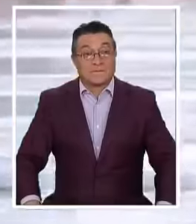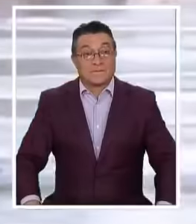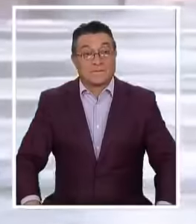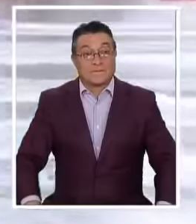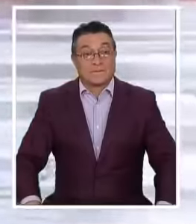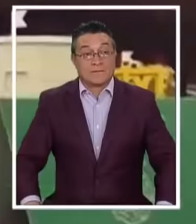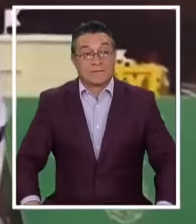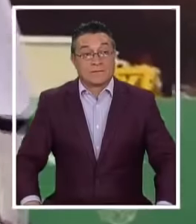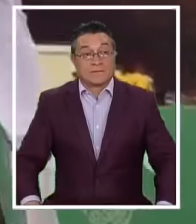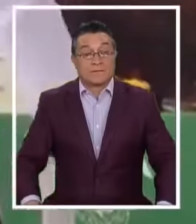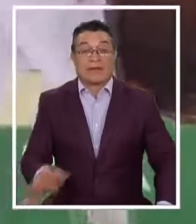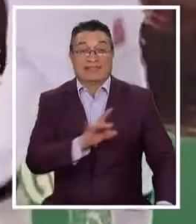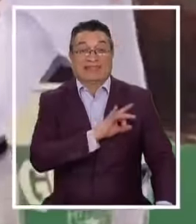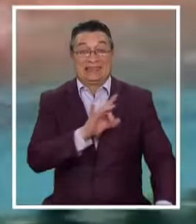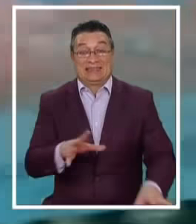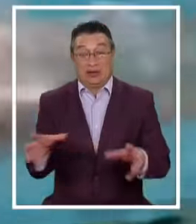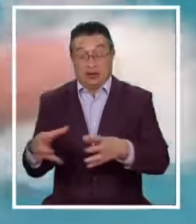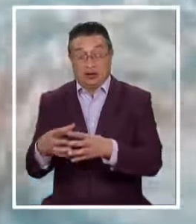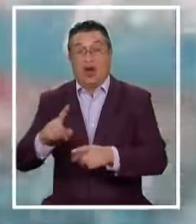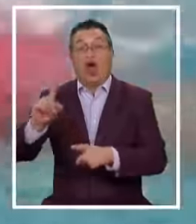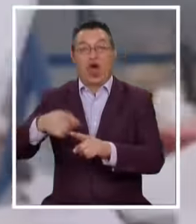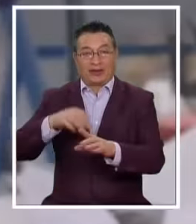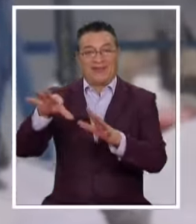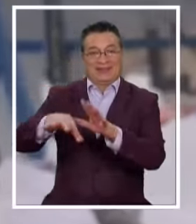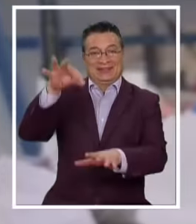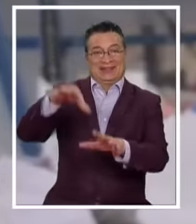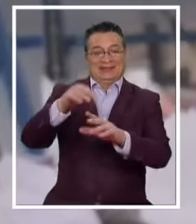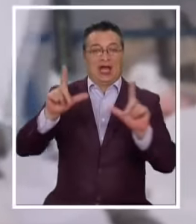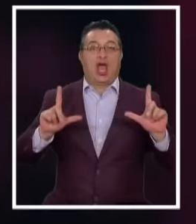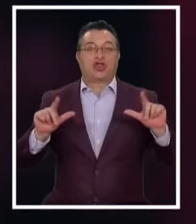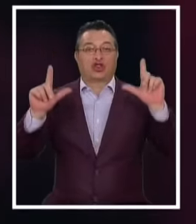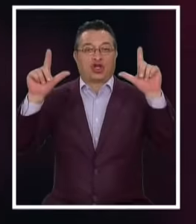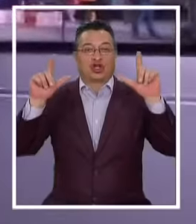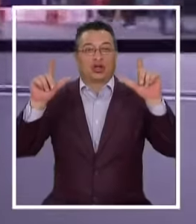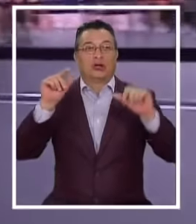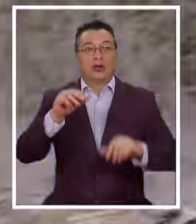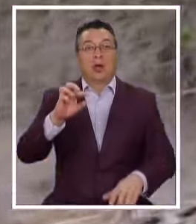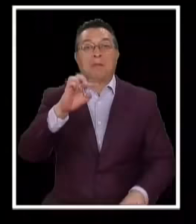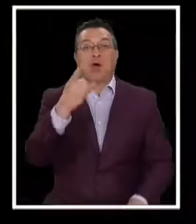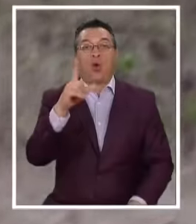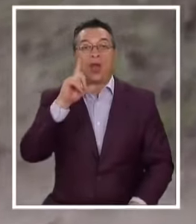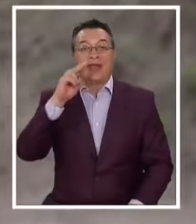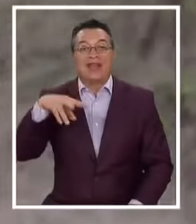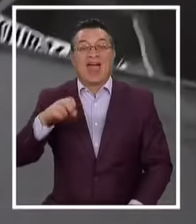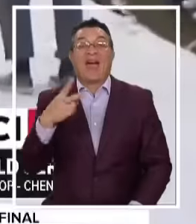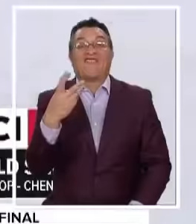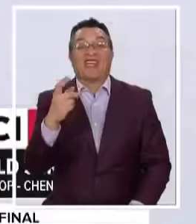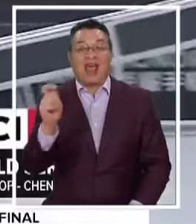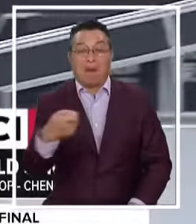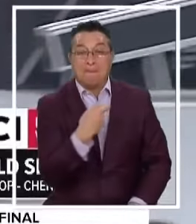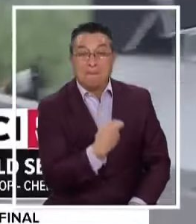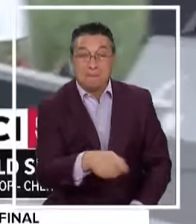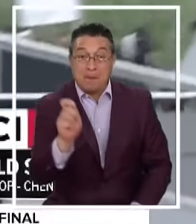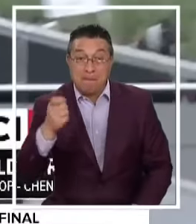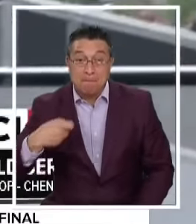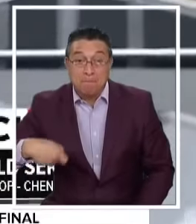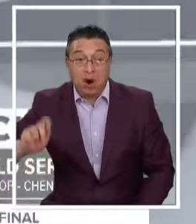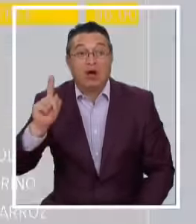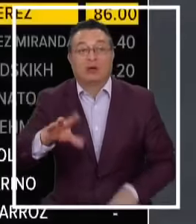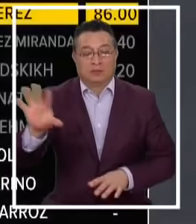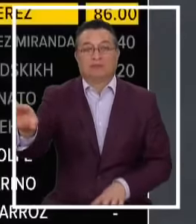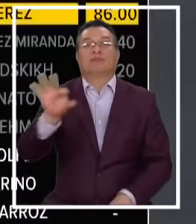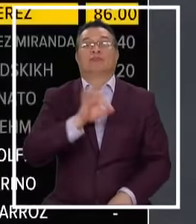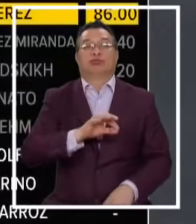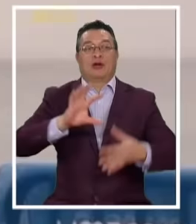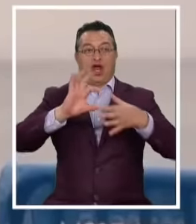Y el team Chile Suma nueva Clasificada Para Tokio 2020 Paulina Vega La estrella Del tenis de mesa Volvió a abrazar El